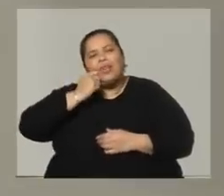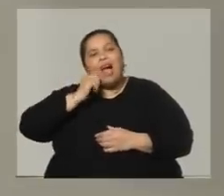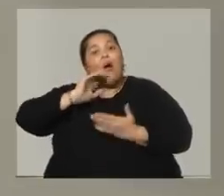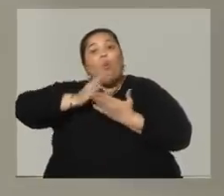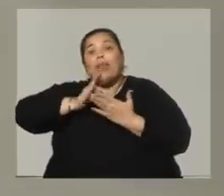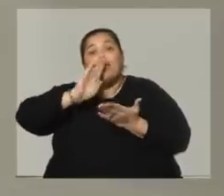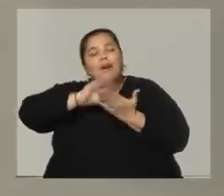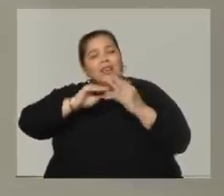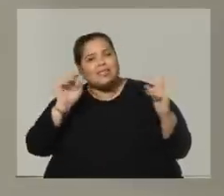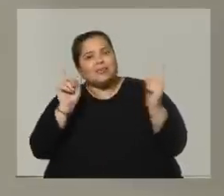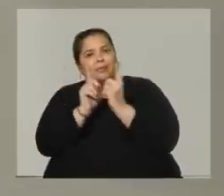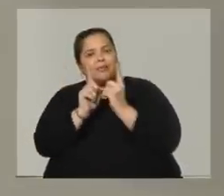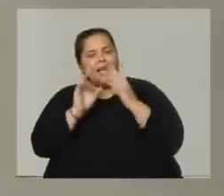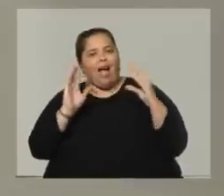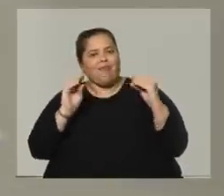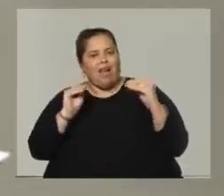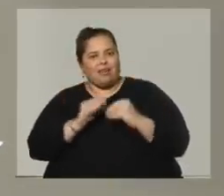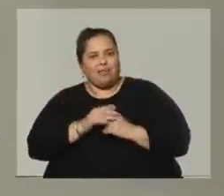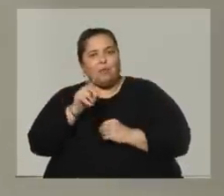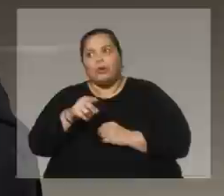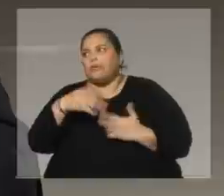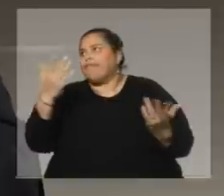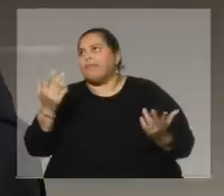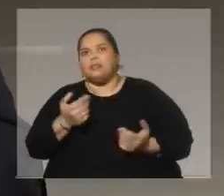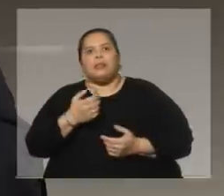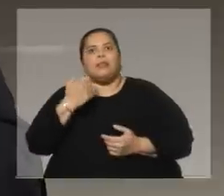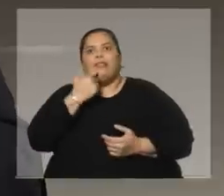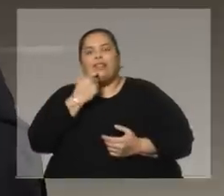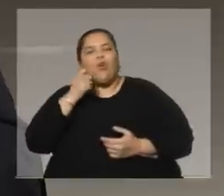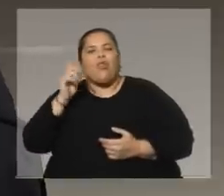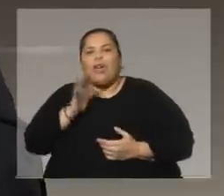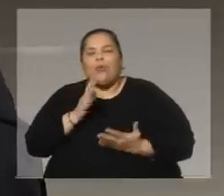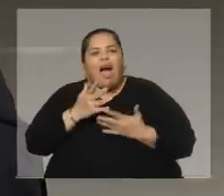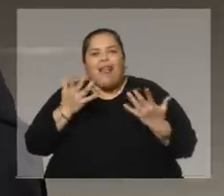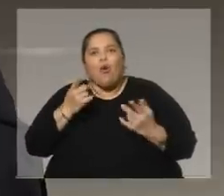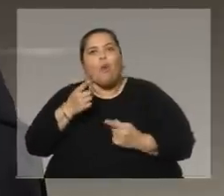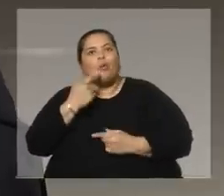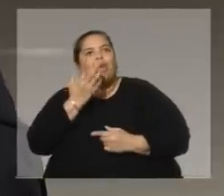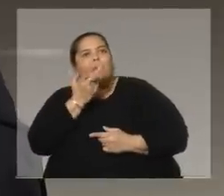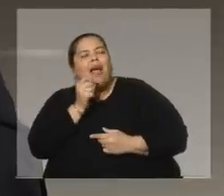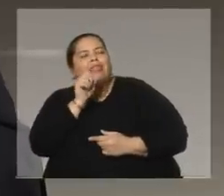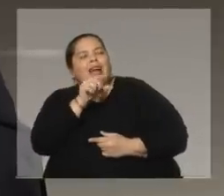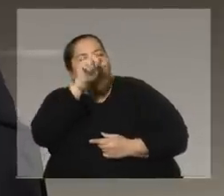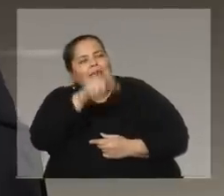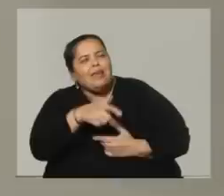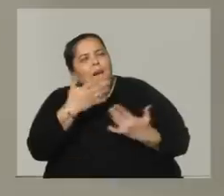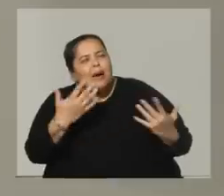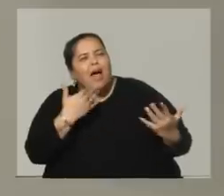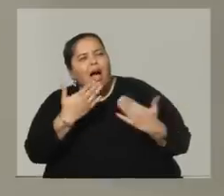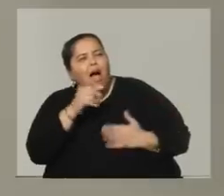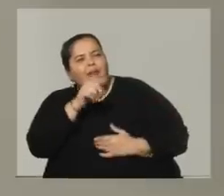le gustaría hablar porque se siente en deuda o porque se siente fascinado con la conversación con esa persona?